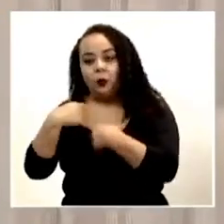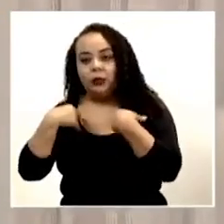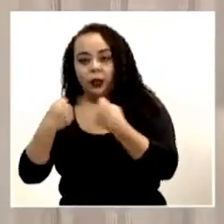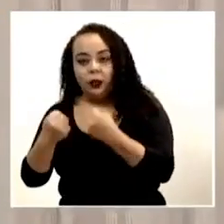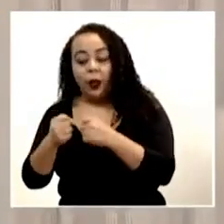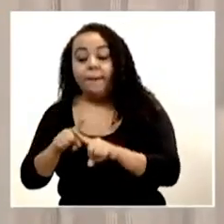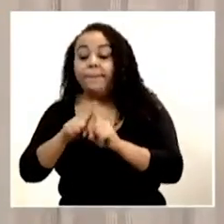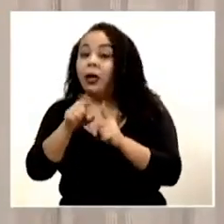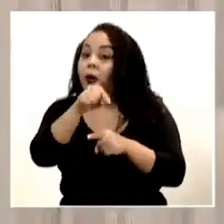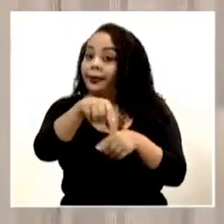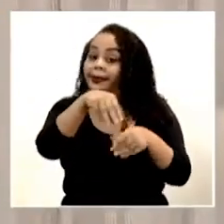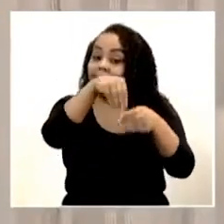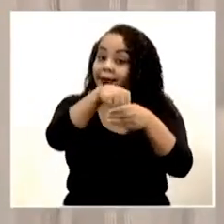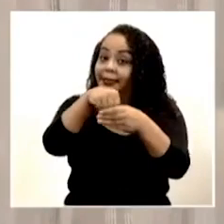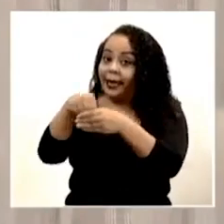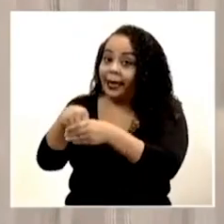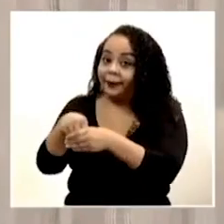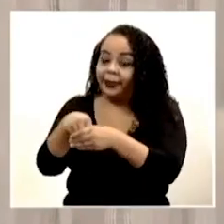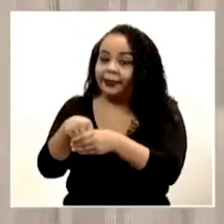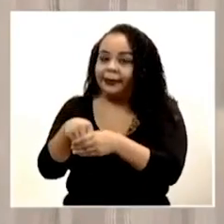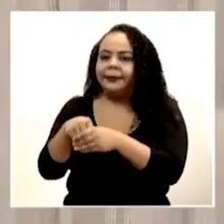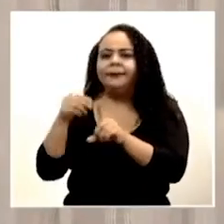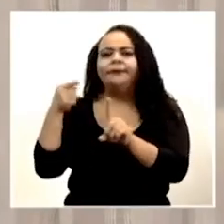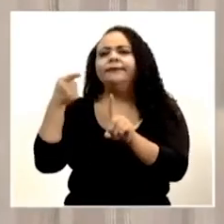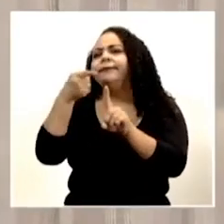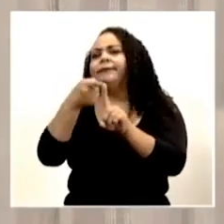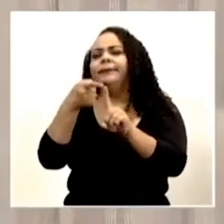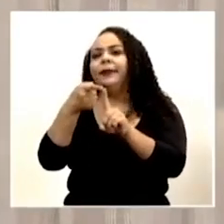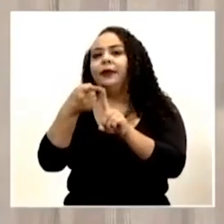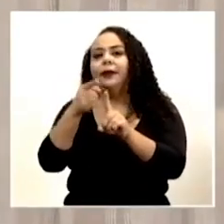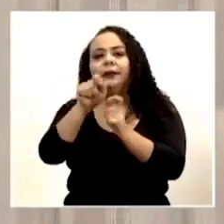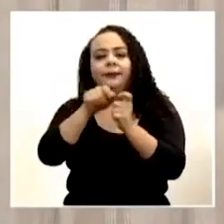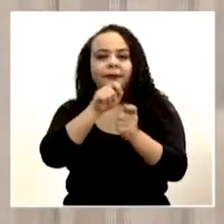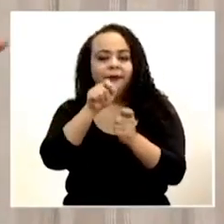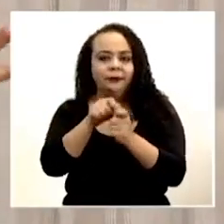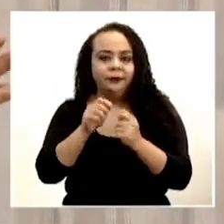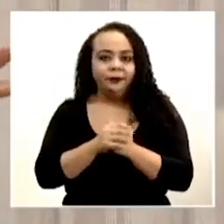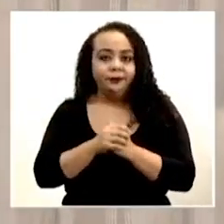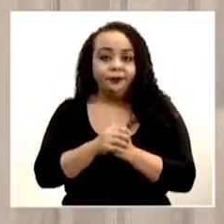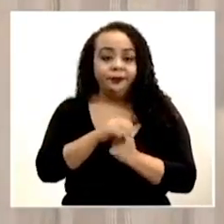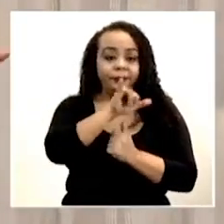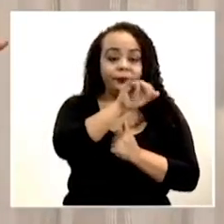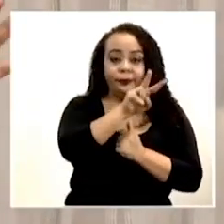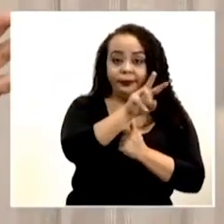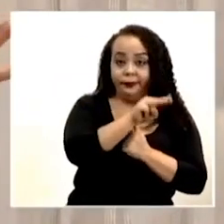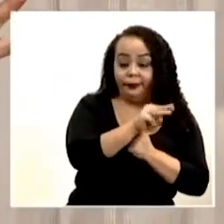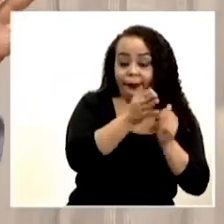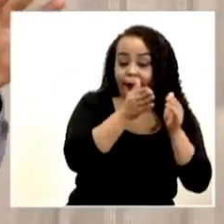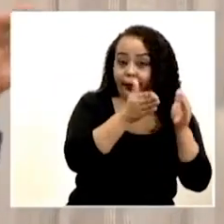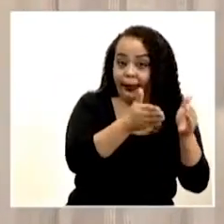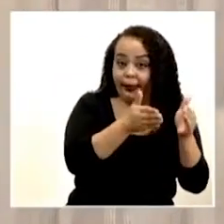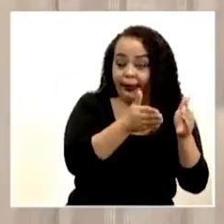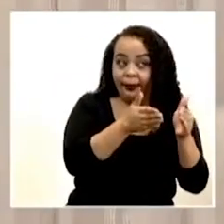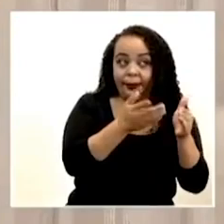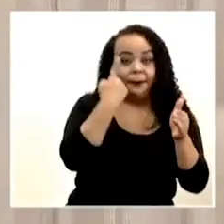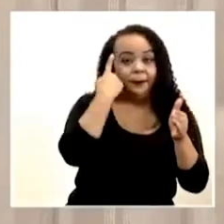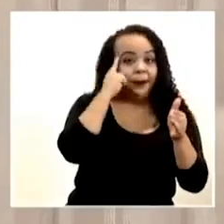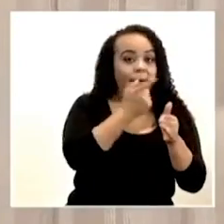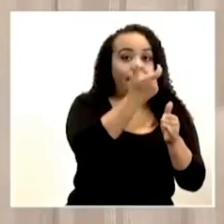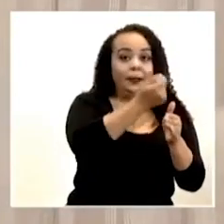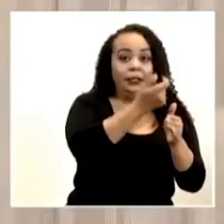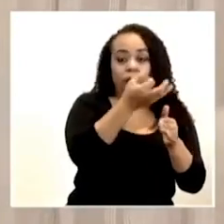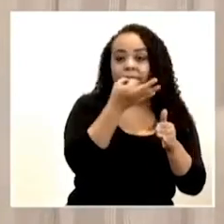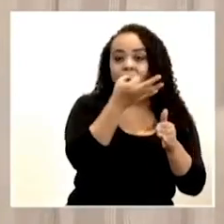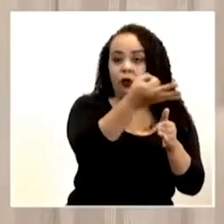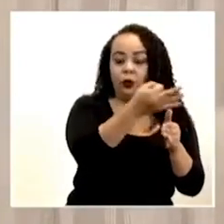esas reservas están destinadas a un fin específico. En el caso del IBM están destinadas a pensiones